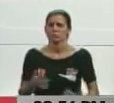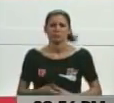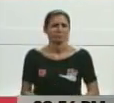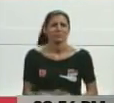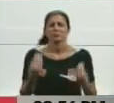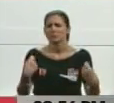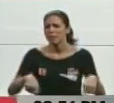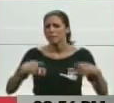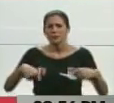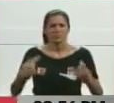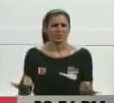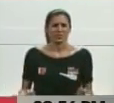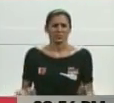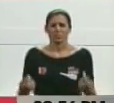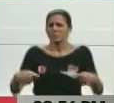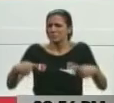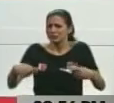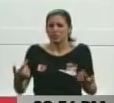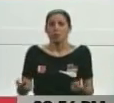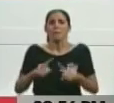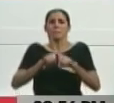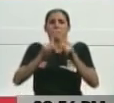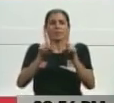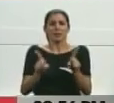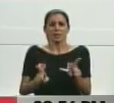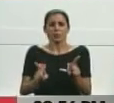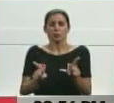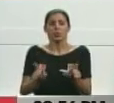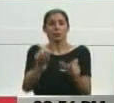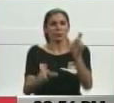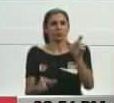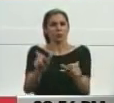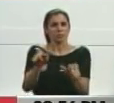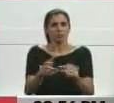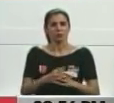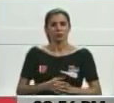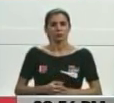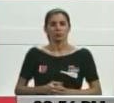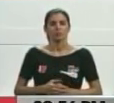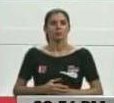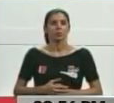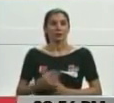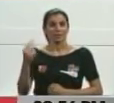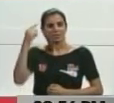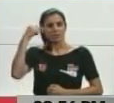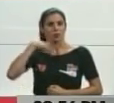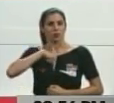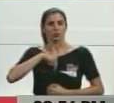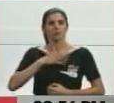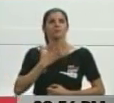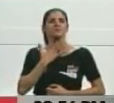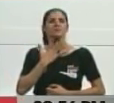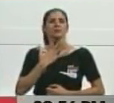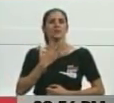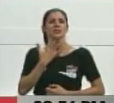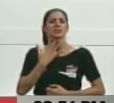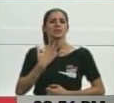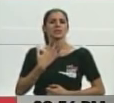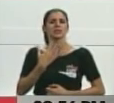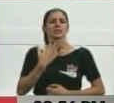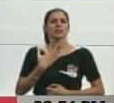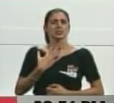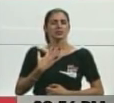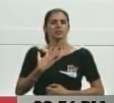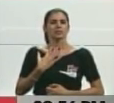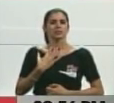Tanto. Pero cuando, cuando la gente se comienza a llenar de ambiciones, de ambiciones, termina mareada.